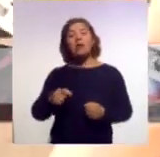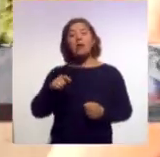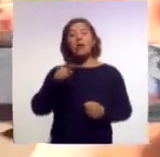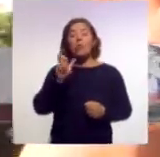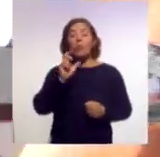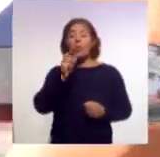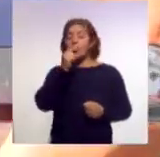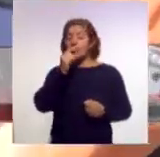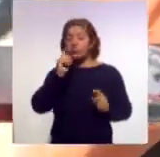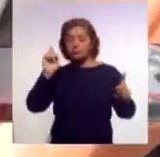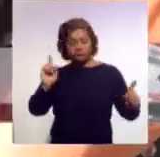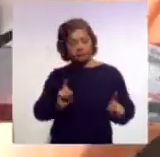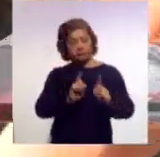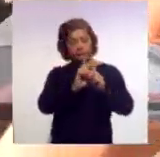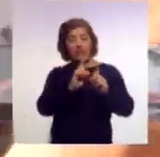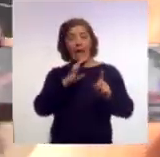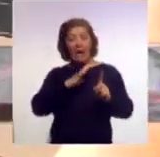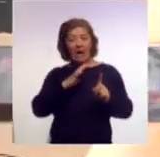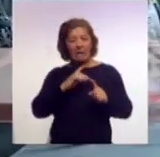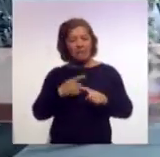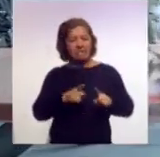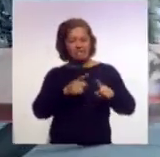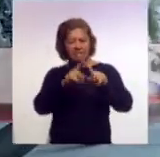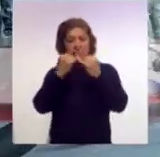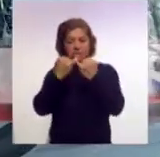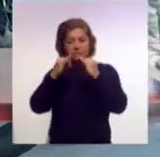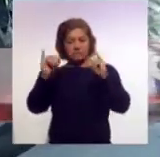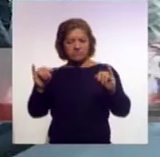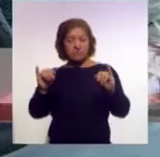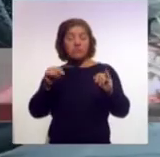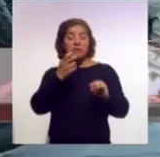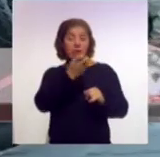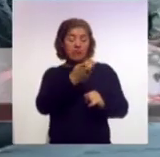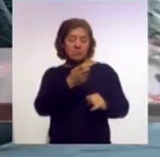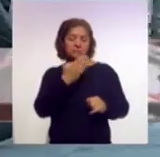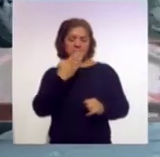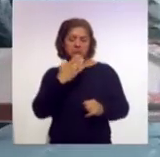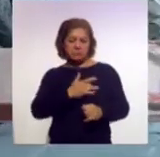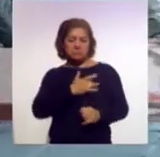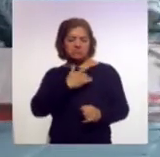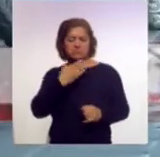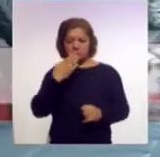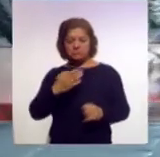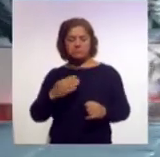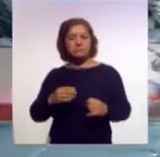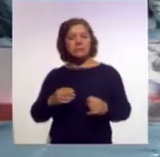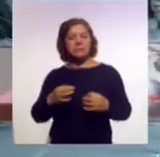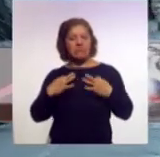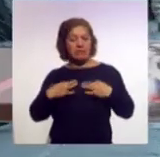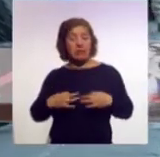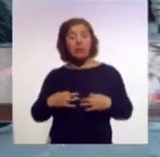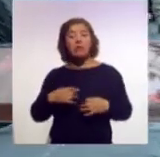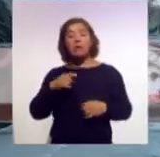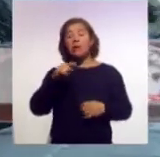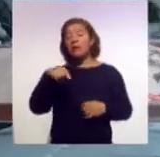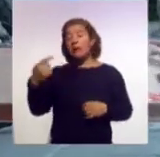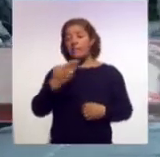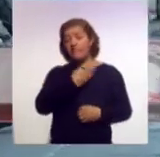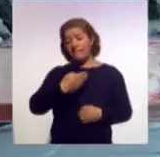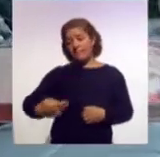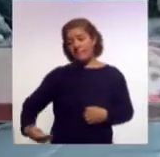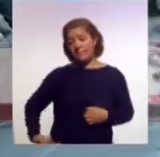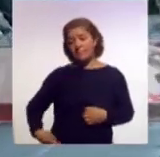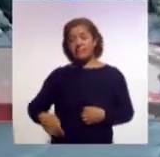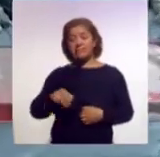cuando se construyen condiciones institucionales que aseguren el logro de metas. Por su parte, la presidenta municipal de